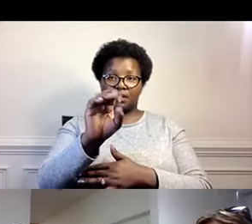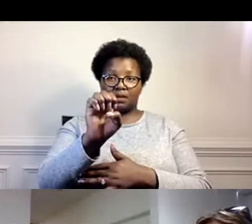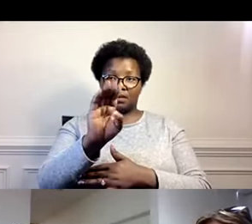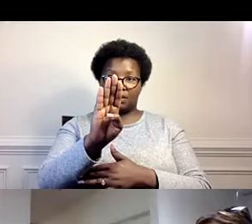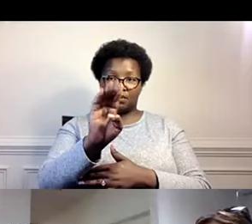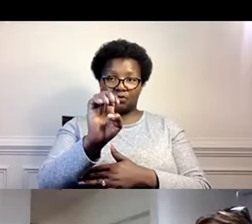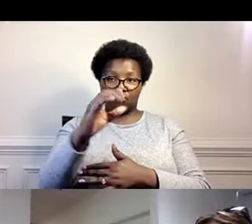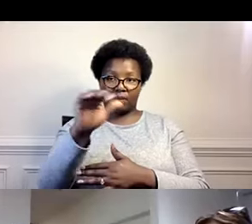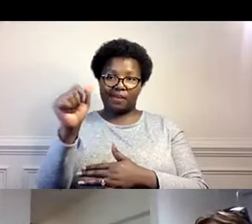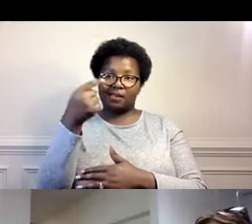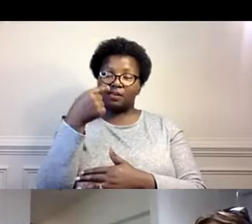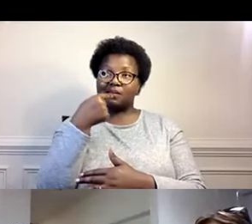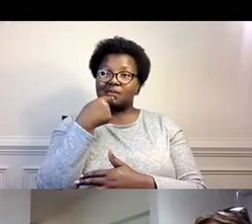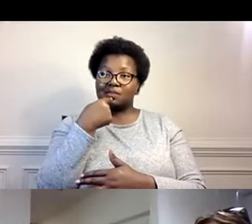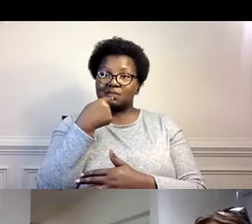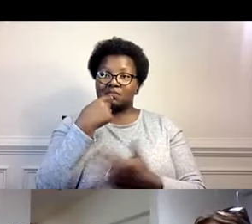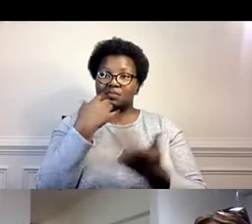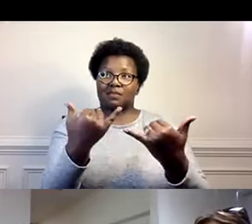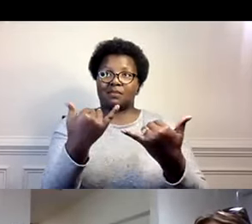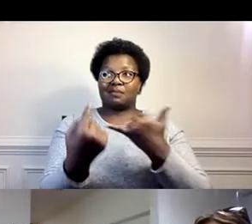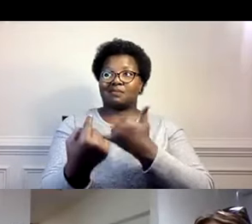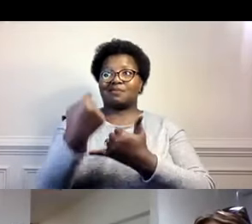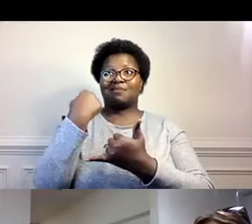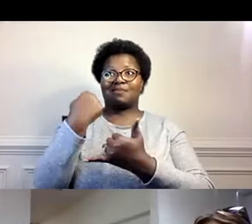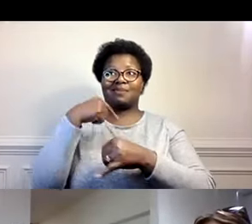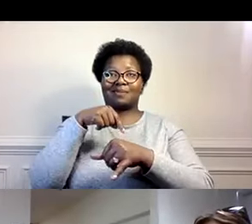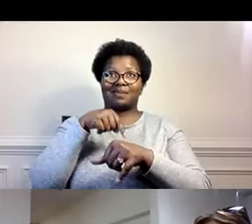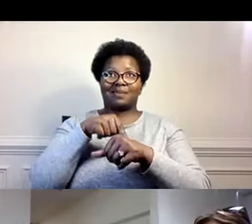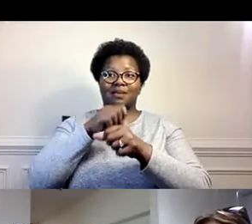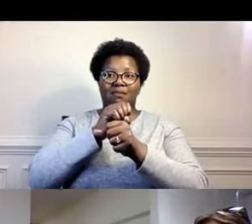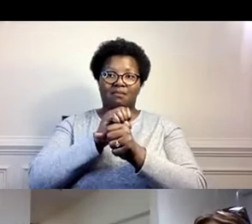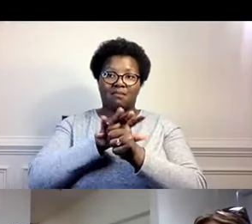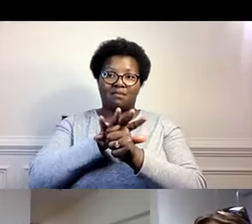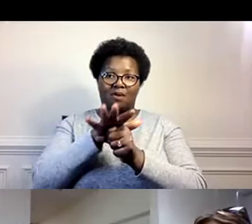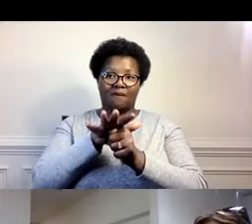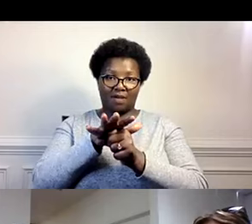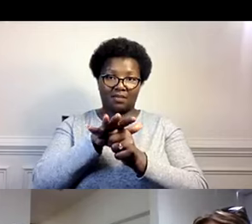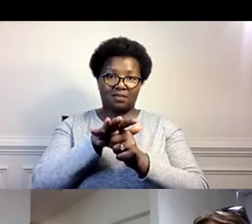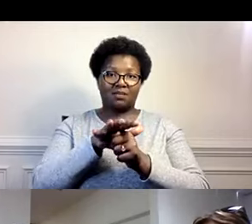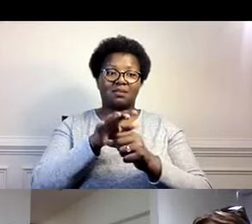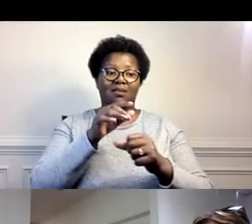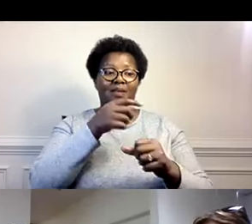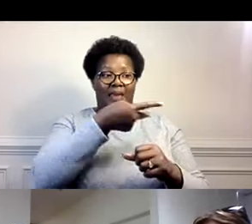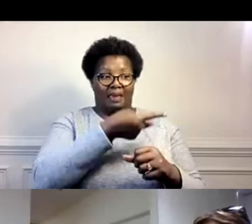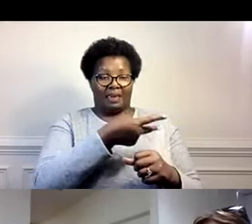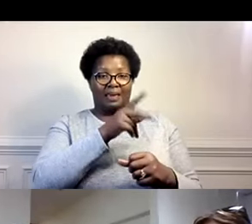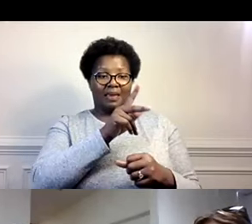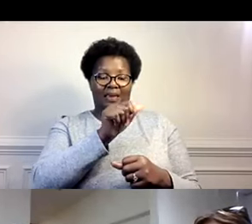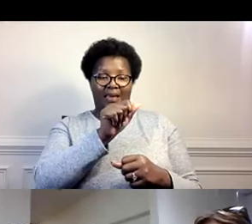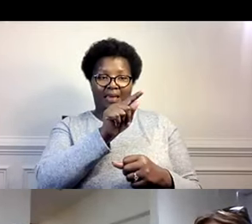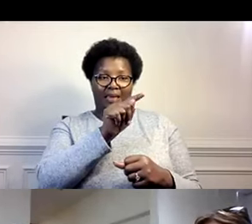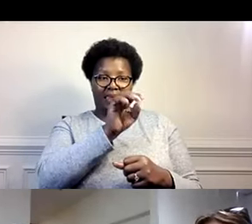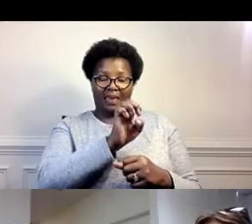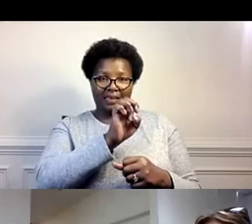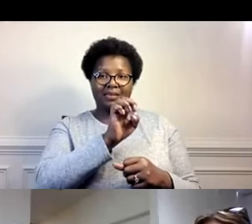Bueno, yo diría, con certeza, simplemente vivir durante una pandemia. ¿Para